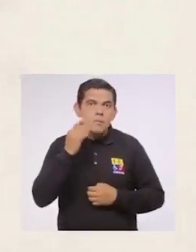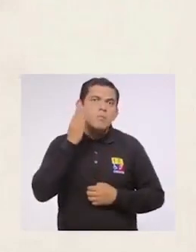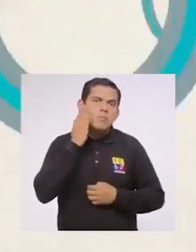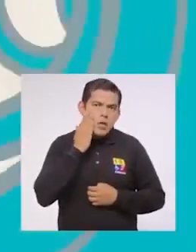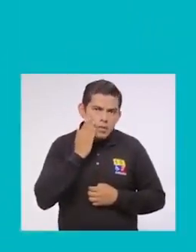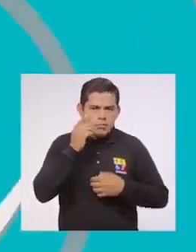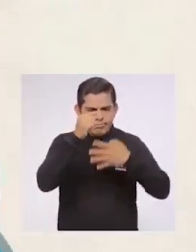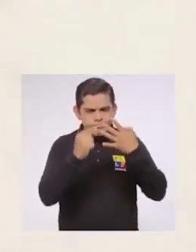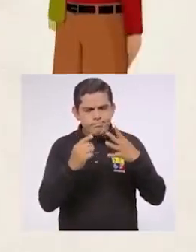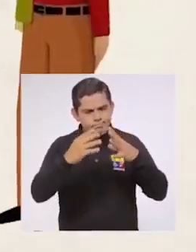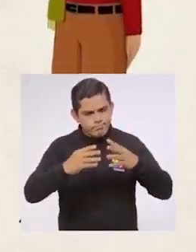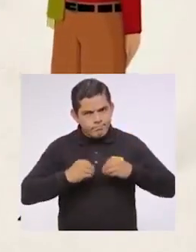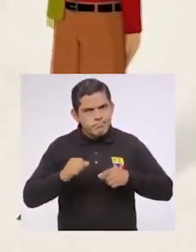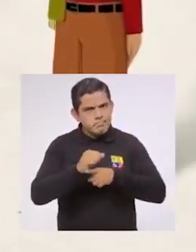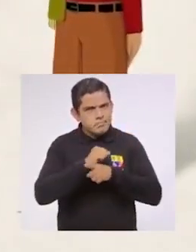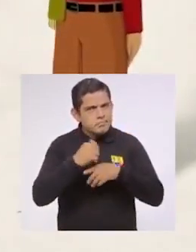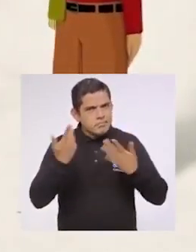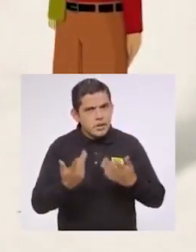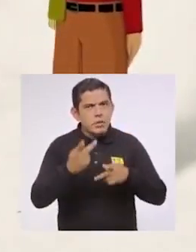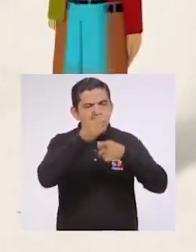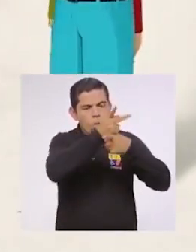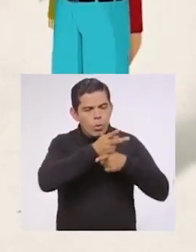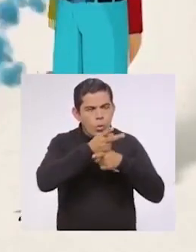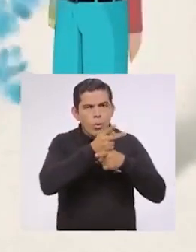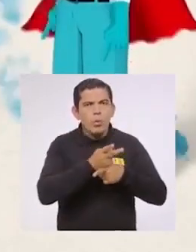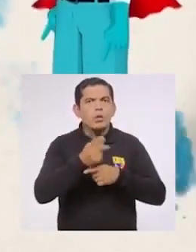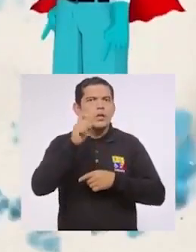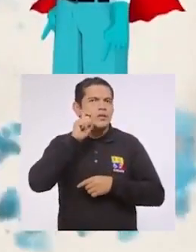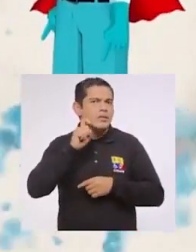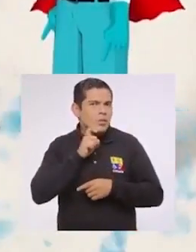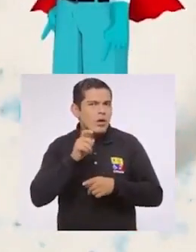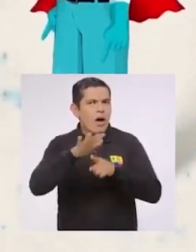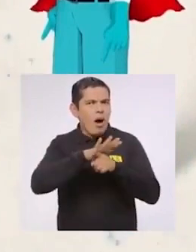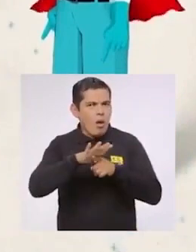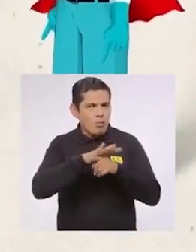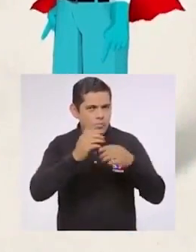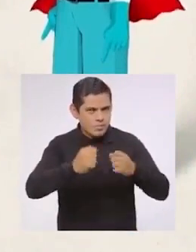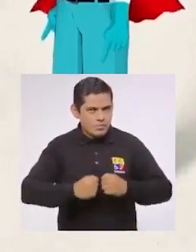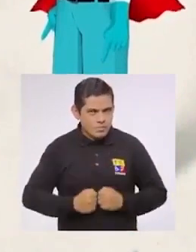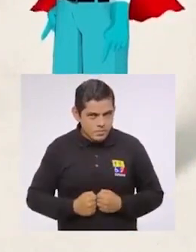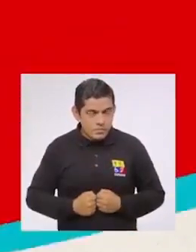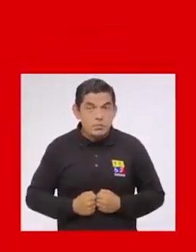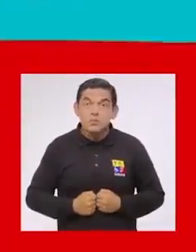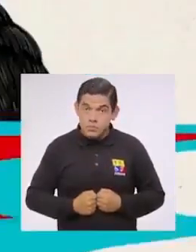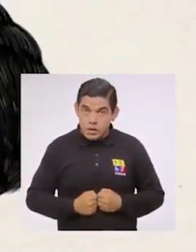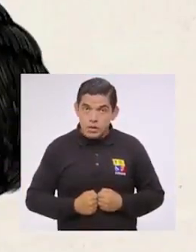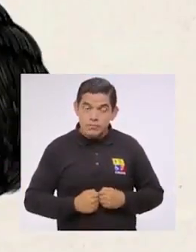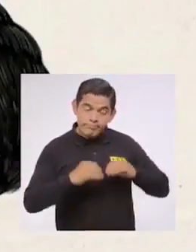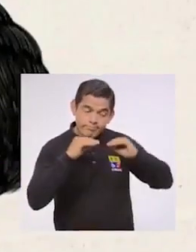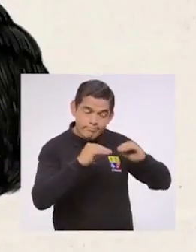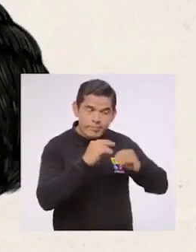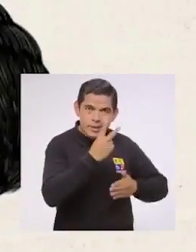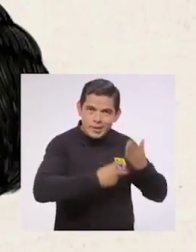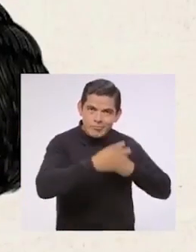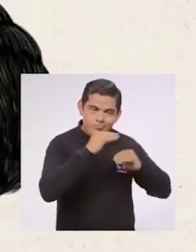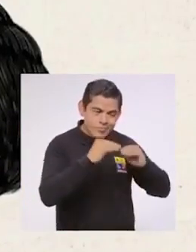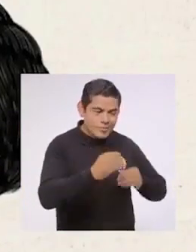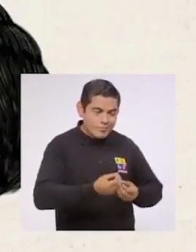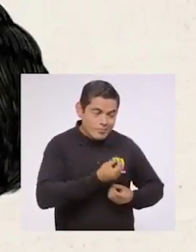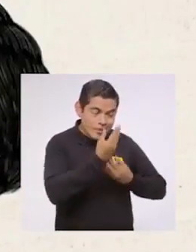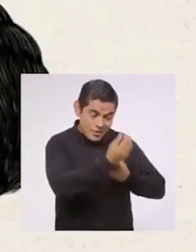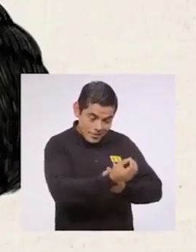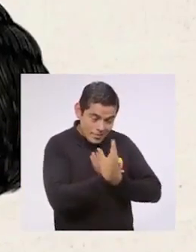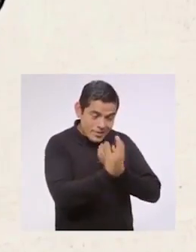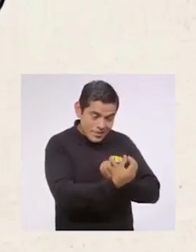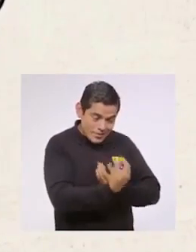Esto es lo que un super padre hace con sus hijos para protegerlos del abuso sexual. Enseñales a tus hijos a expresar